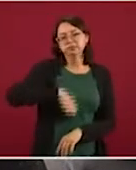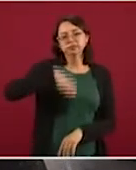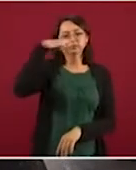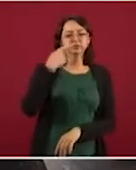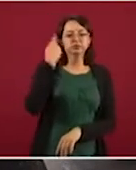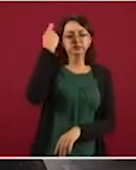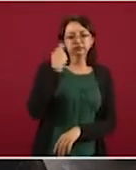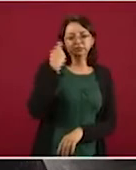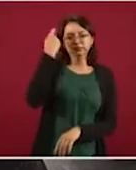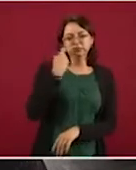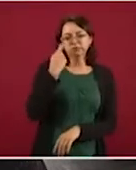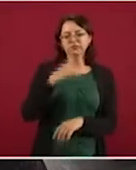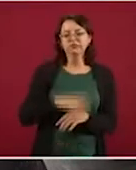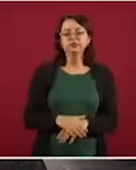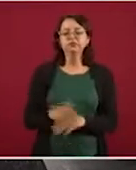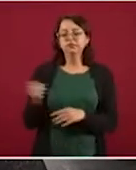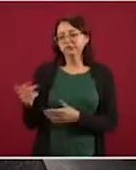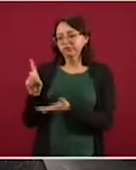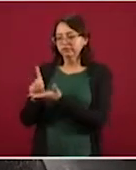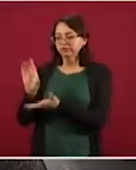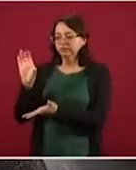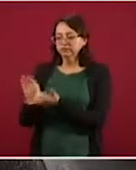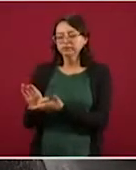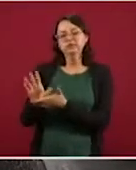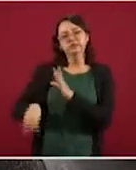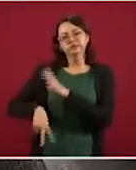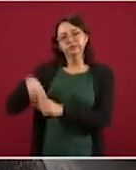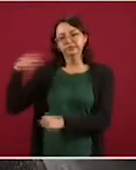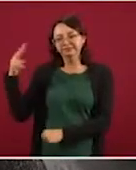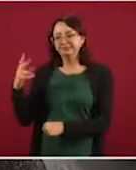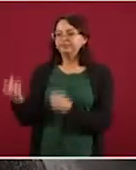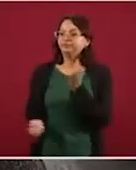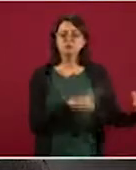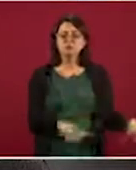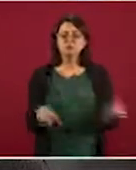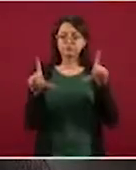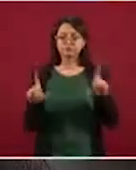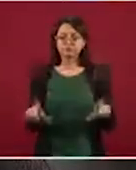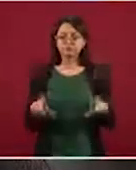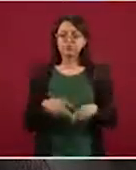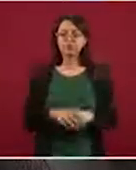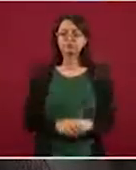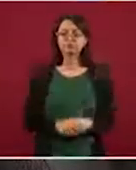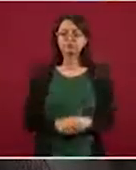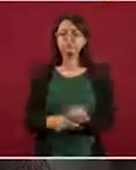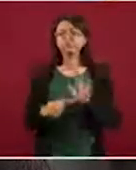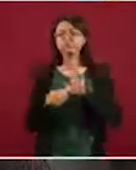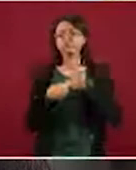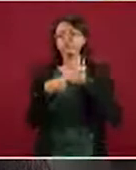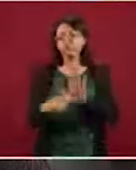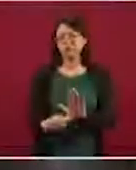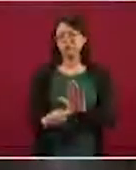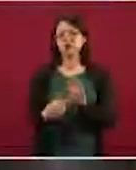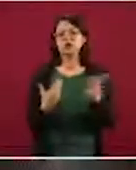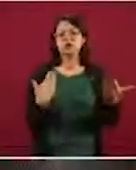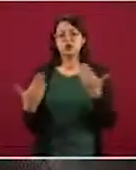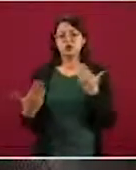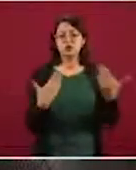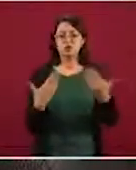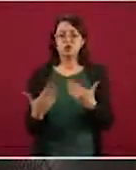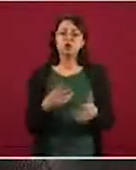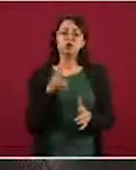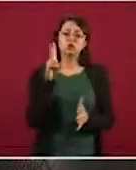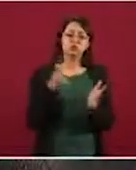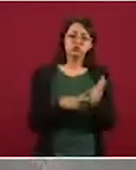para dejar un espacio principalmente para los niños. Y aquí ponemos un comparativo entre